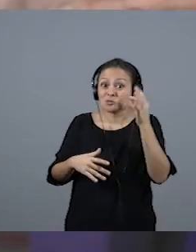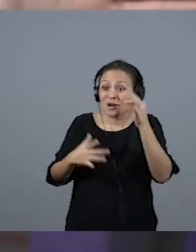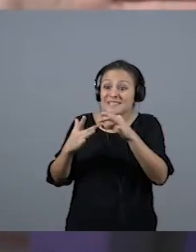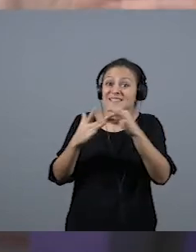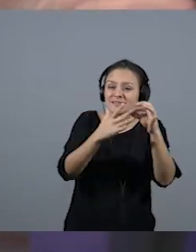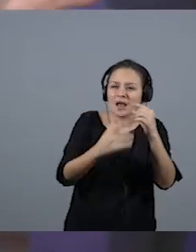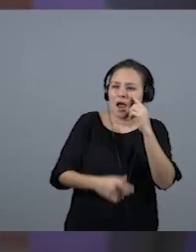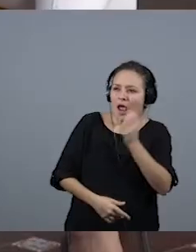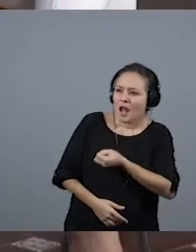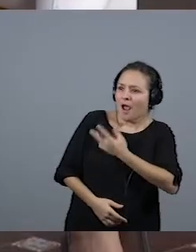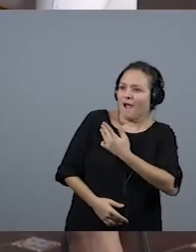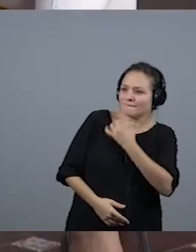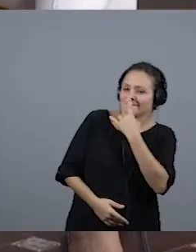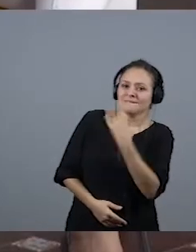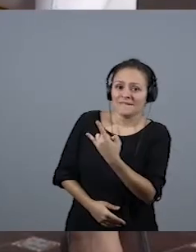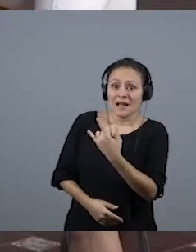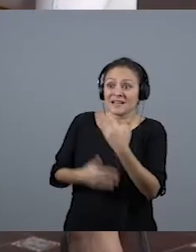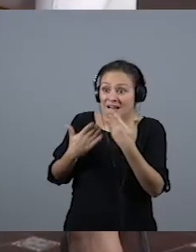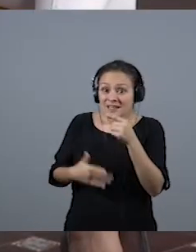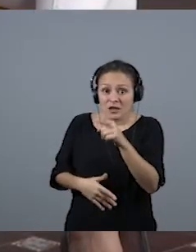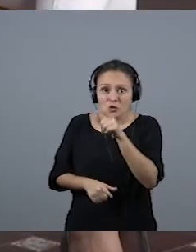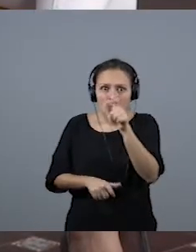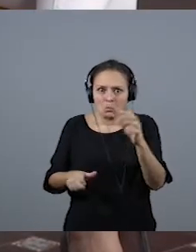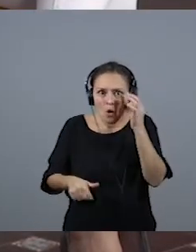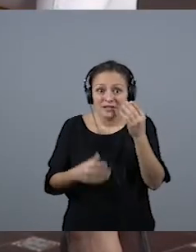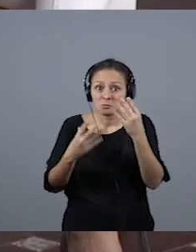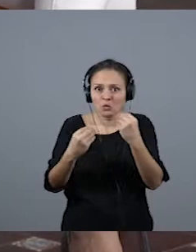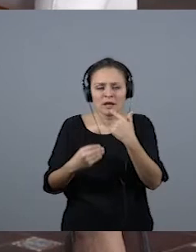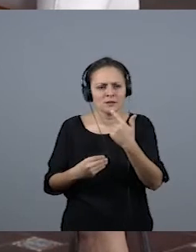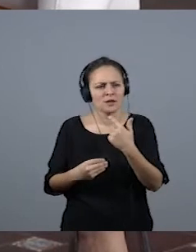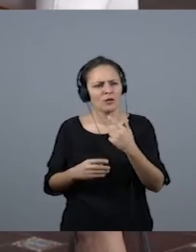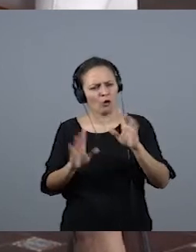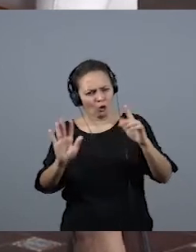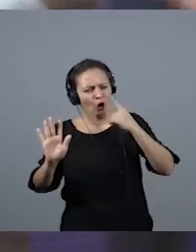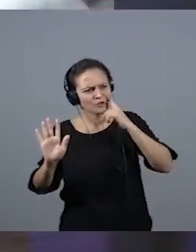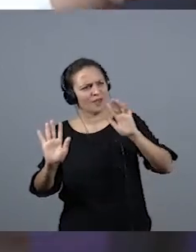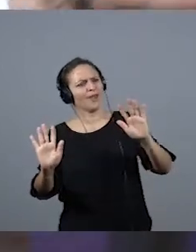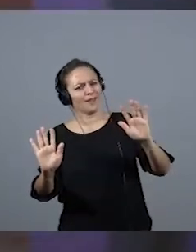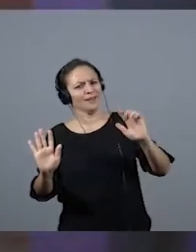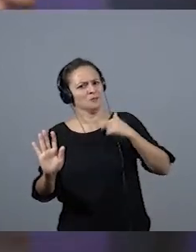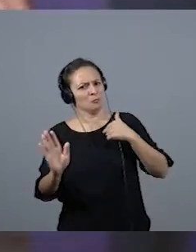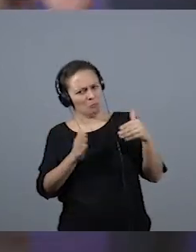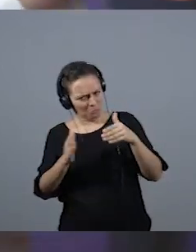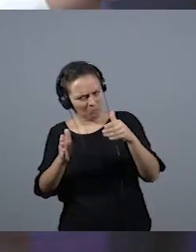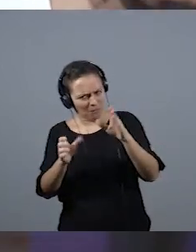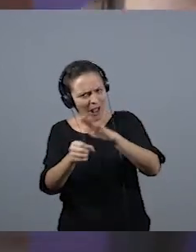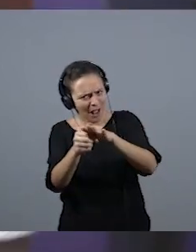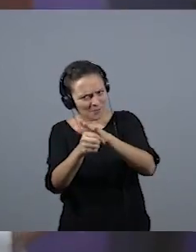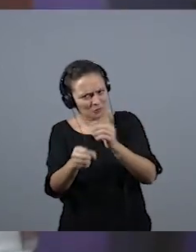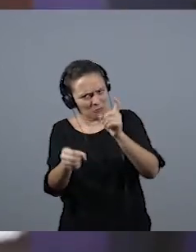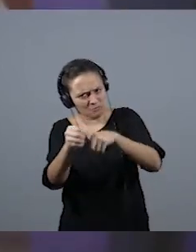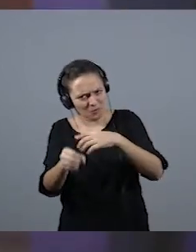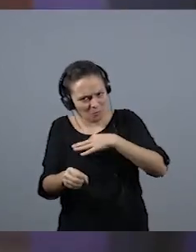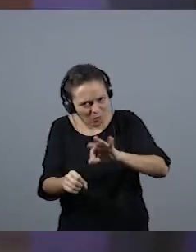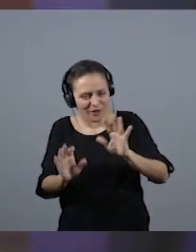a muchas mujeres decir, oye, esto no es terreno de nadie, aquí podemos entrar a jugar